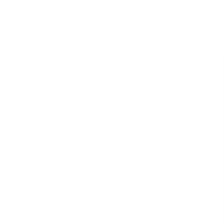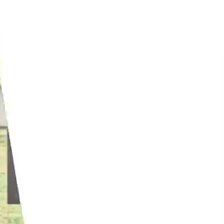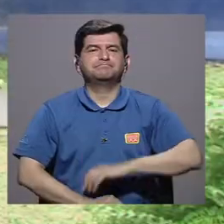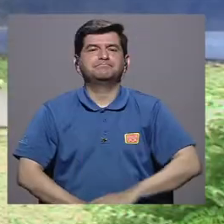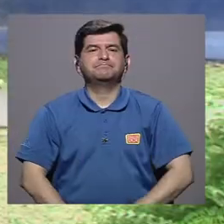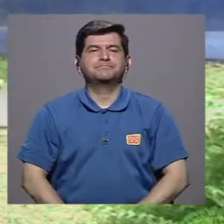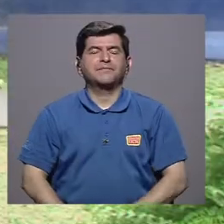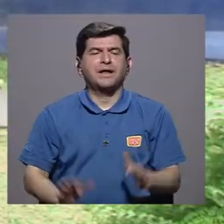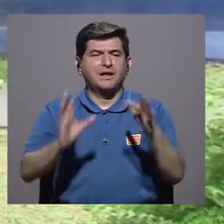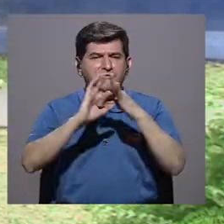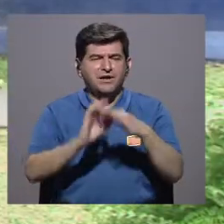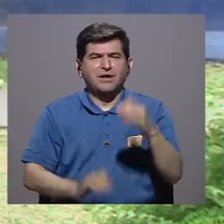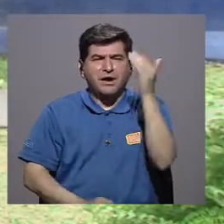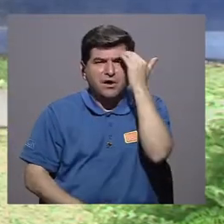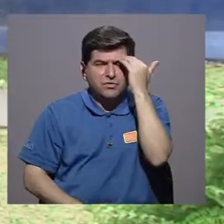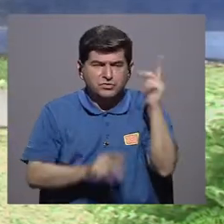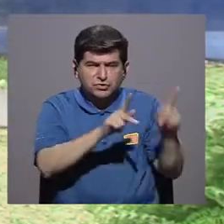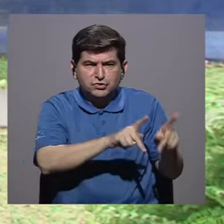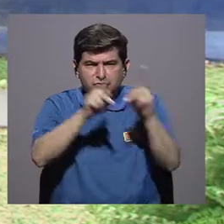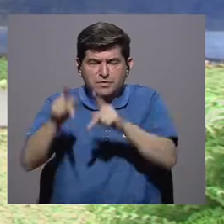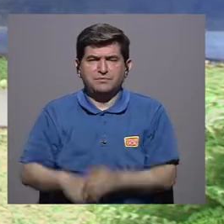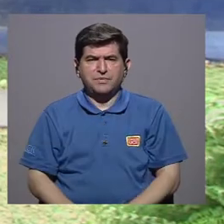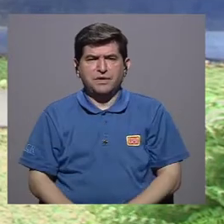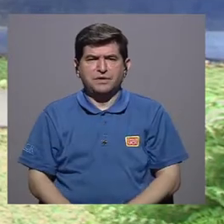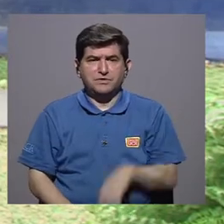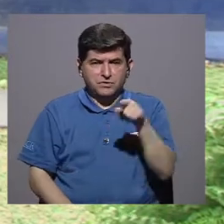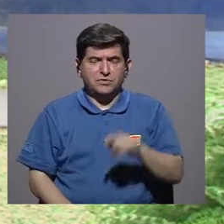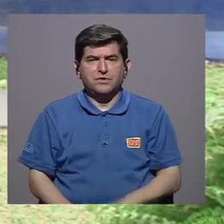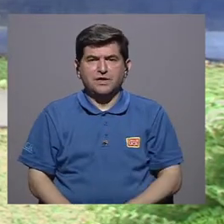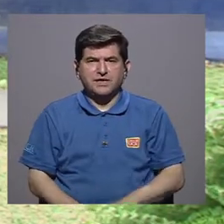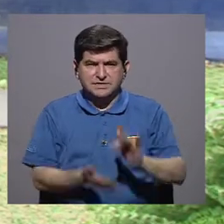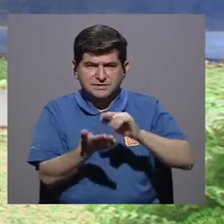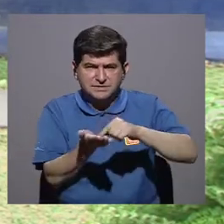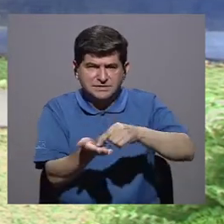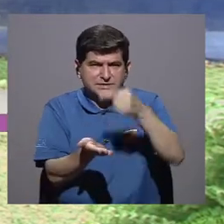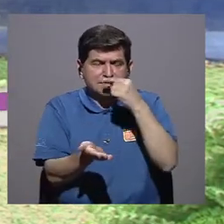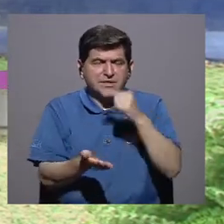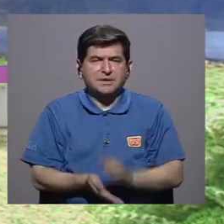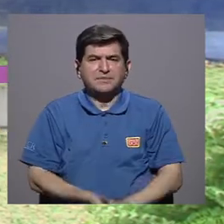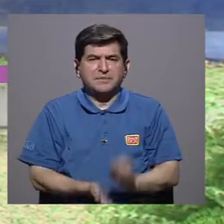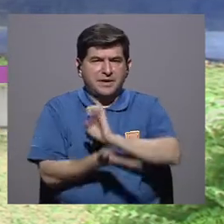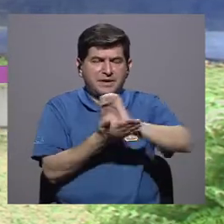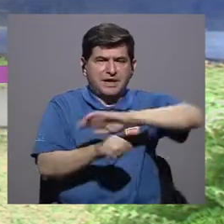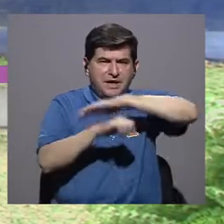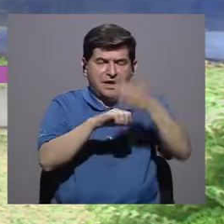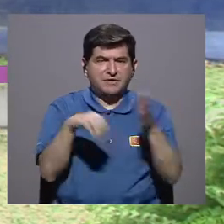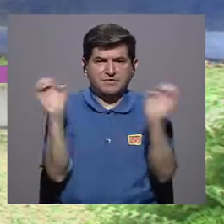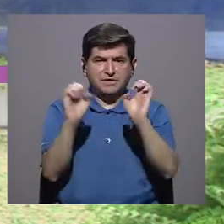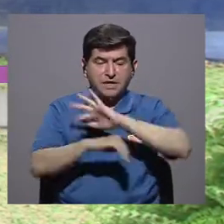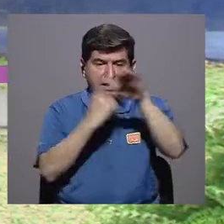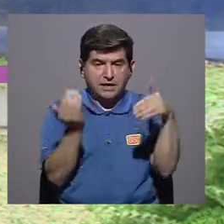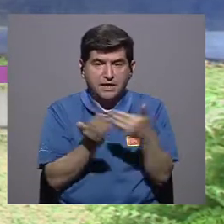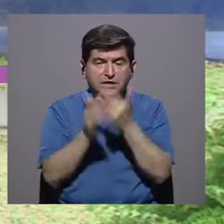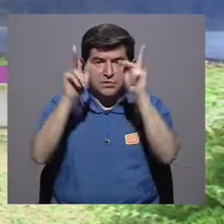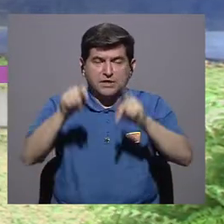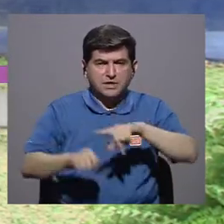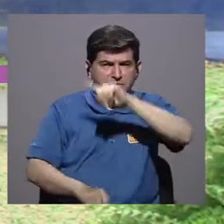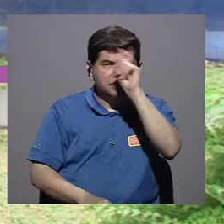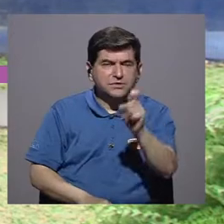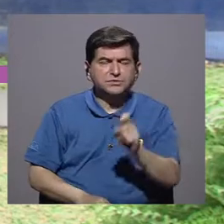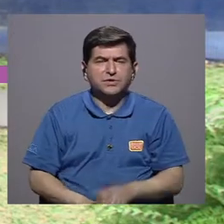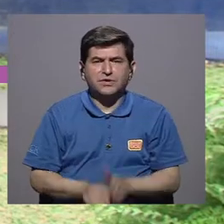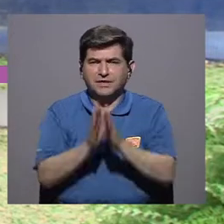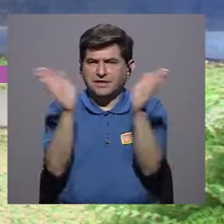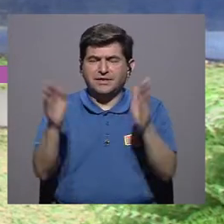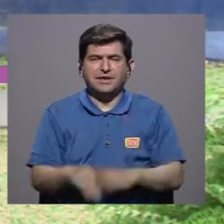Con respecto al conocimiento de las personas sobre los anticonceptivos de emergencia, primeramente se les preguntó a todos en general si conocían o no